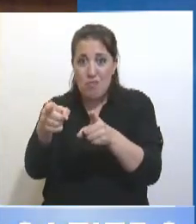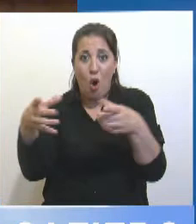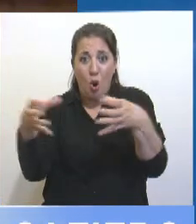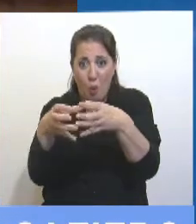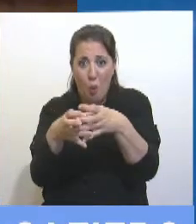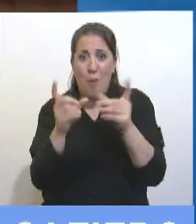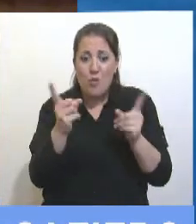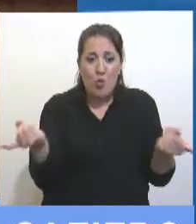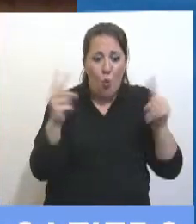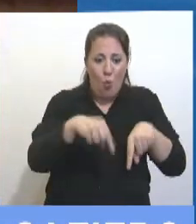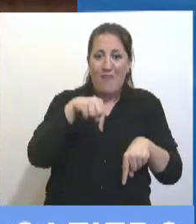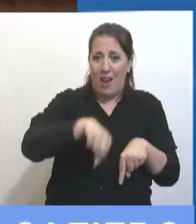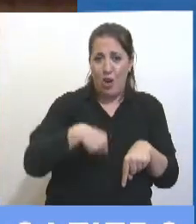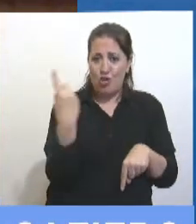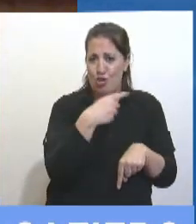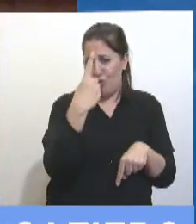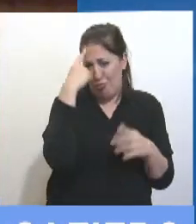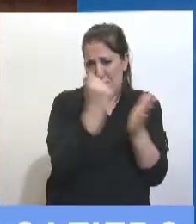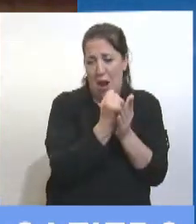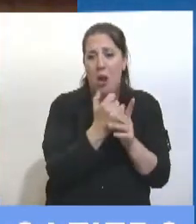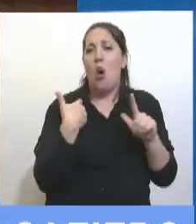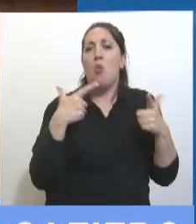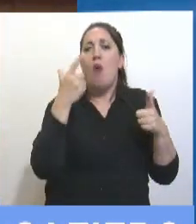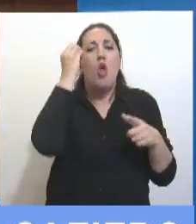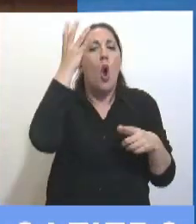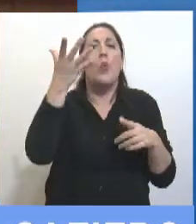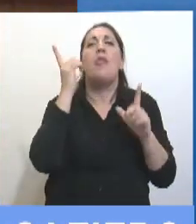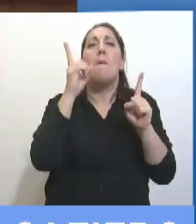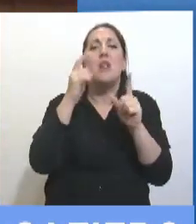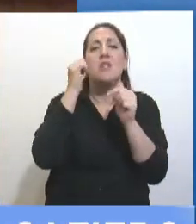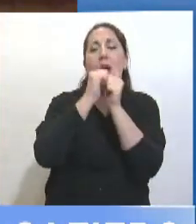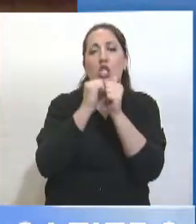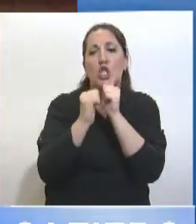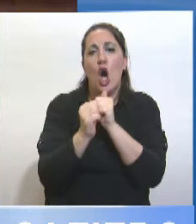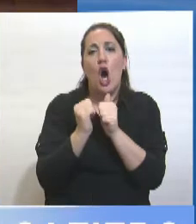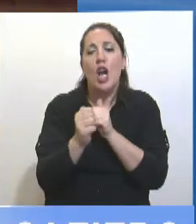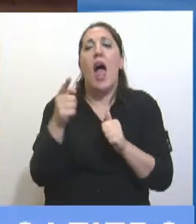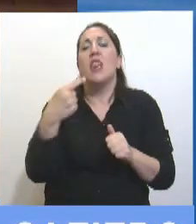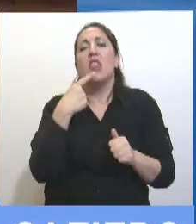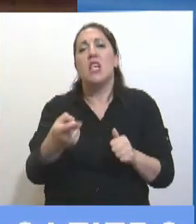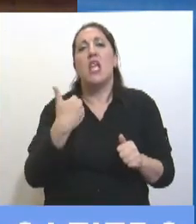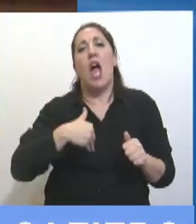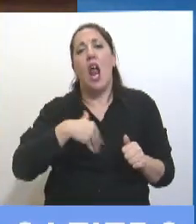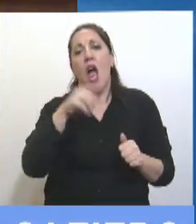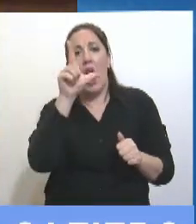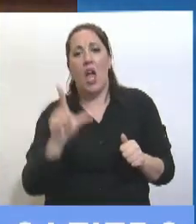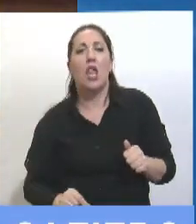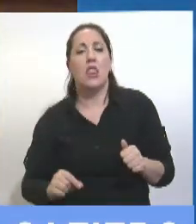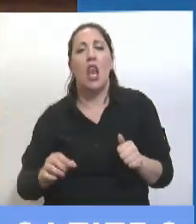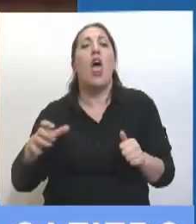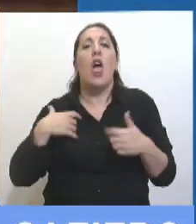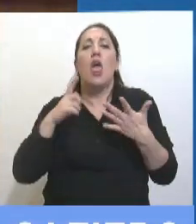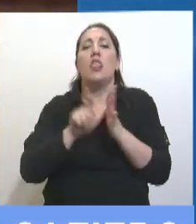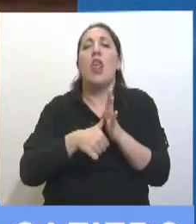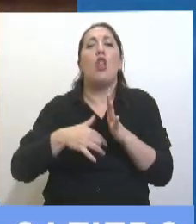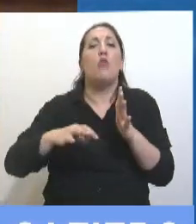O sea, no nos pueden hacer olvidar la historia y decir que en Argentina que estas dos décadas del